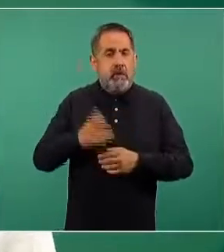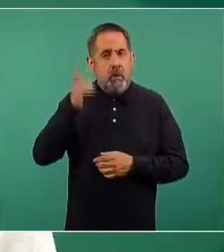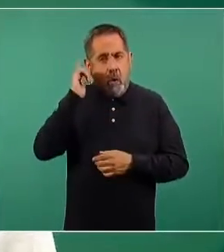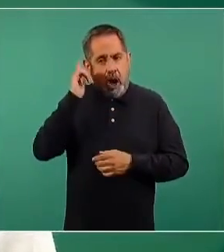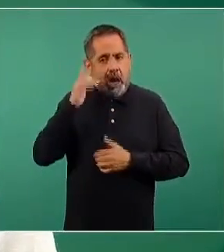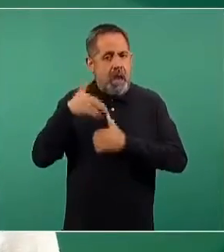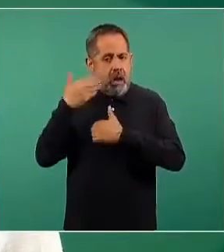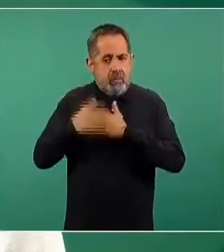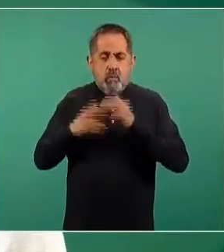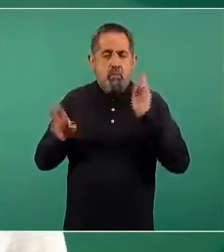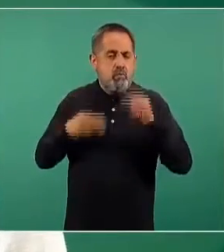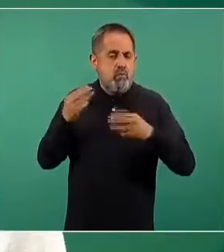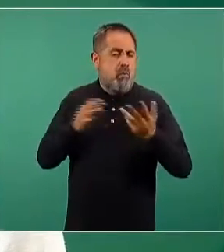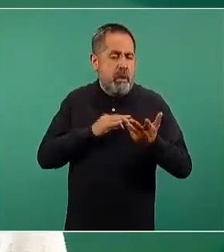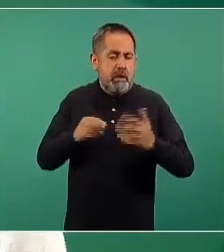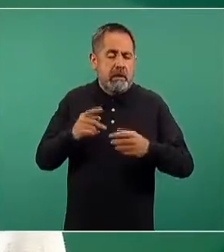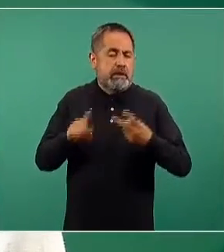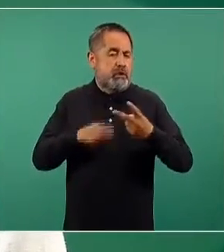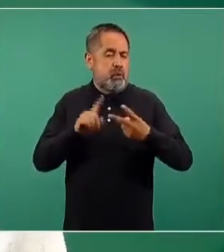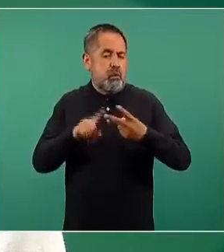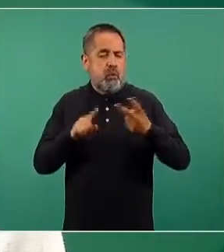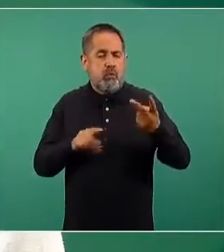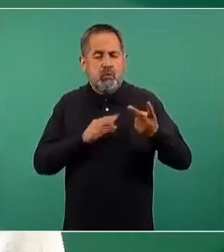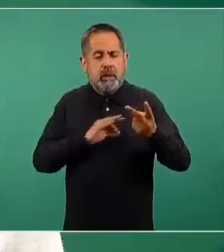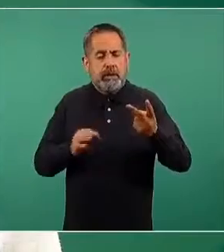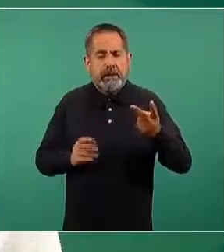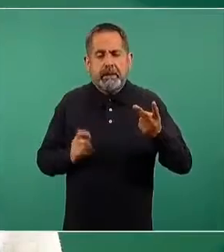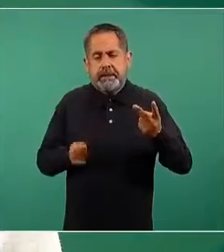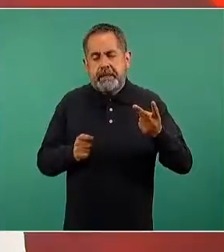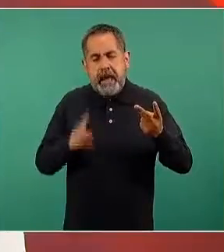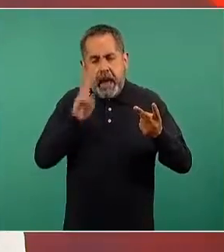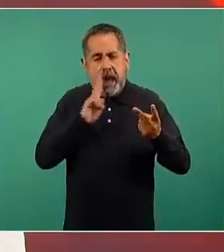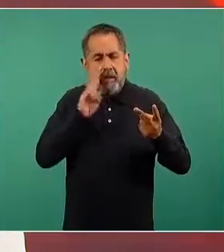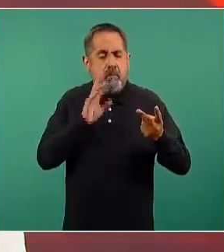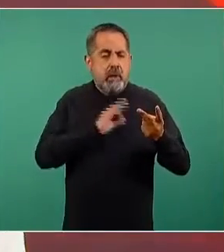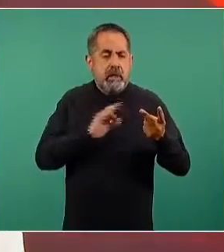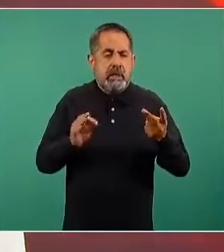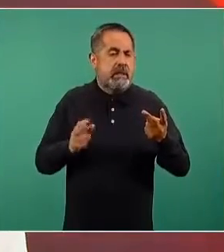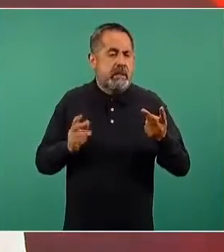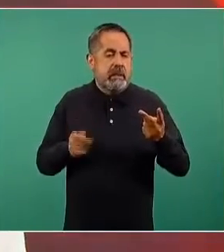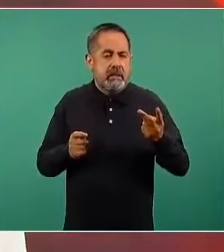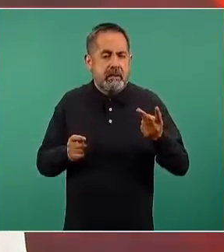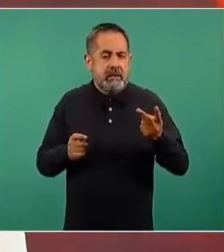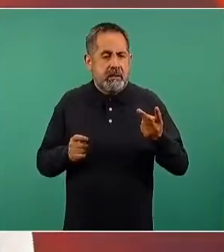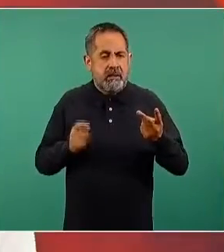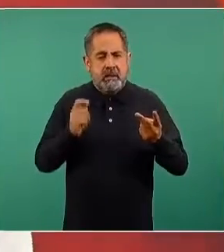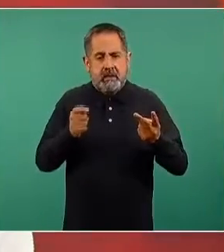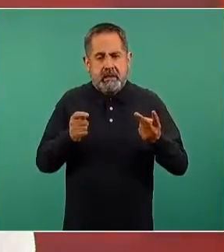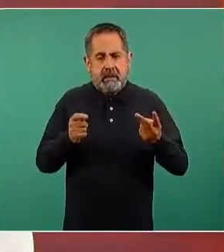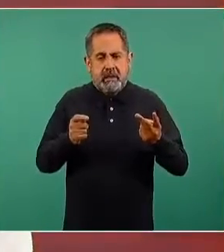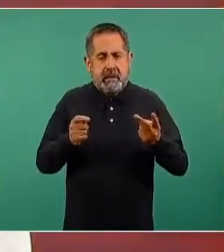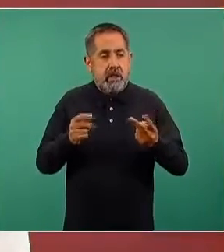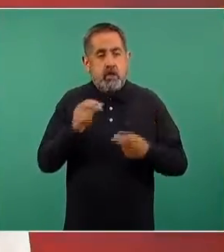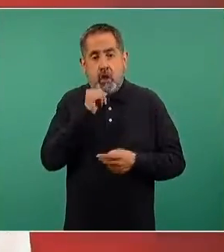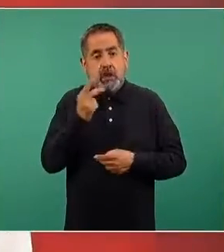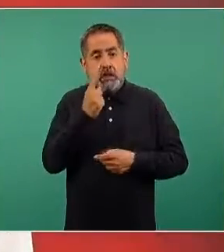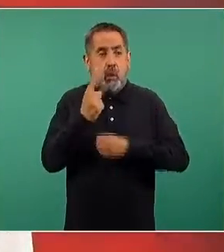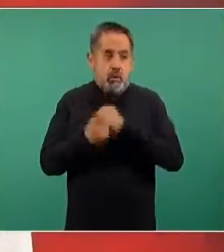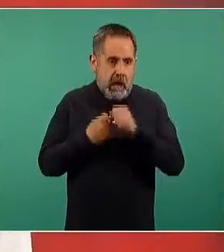en el conjunto del mundo. Y segundo, tener la posibilidad de que no se requiera aplicar